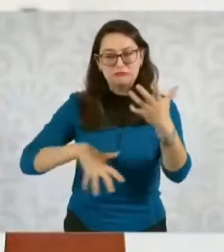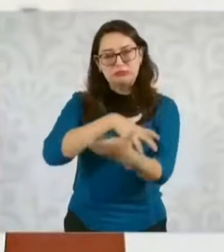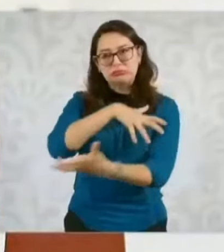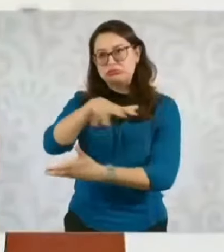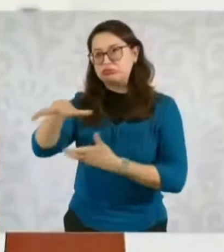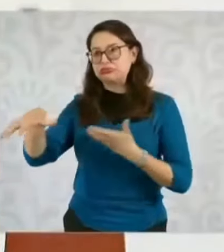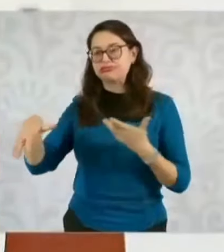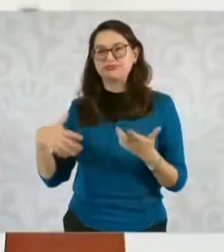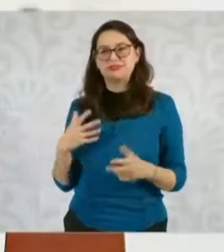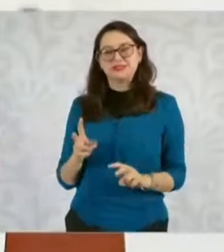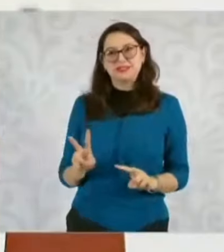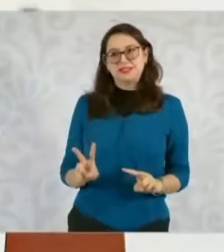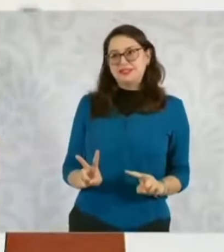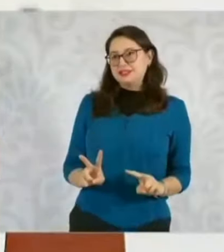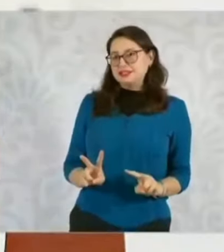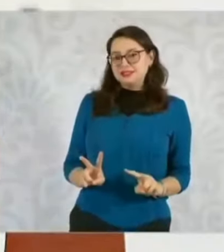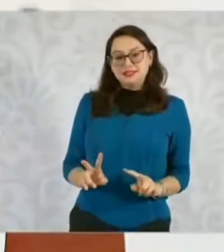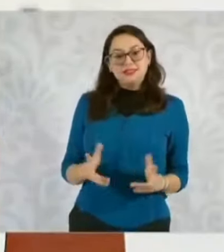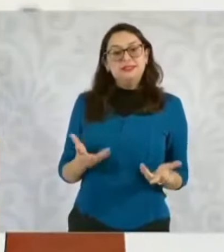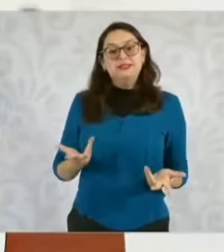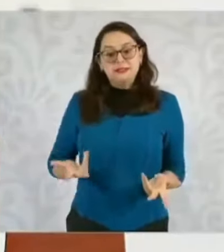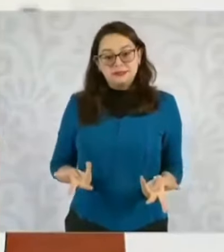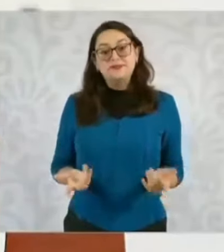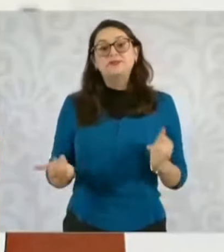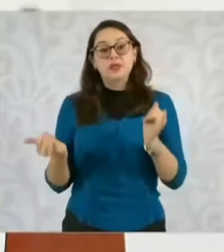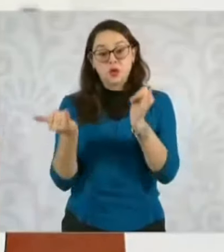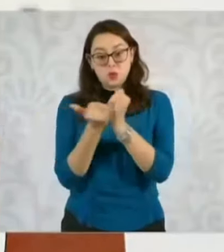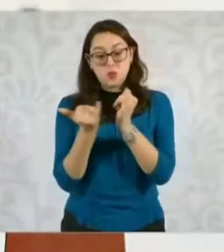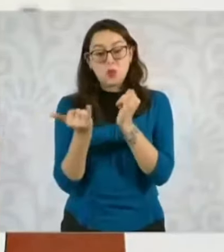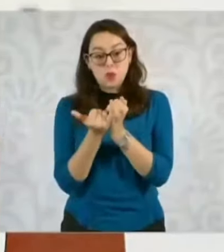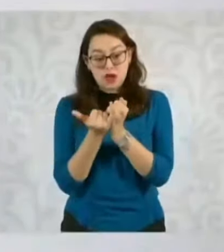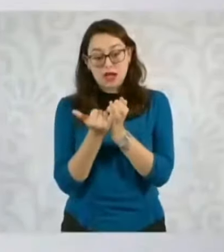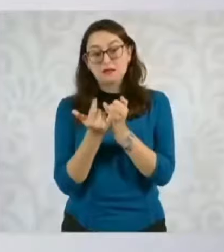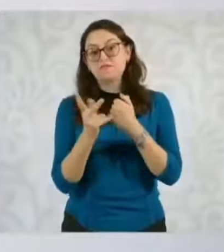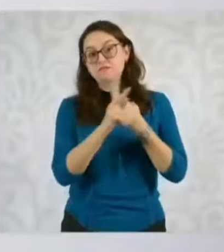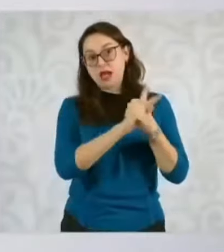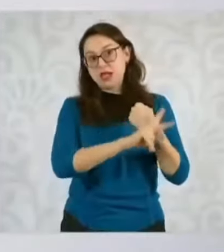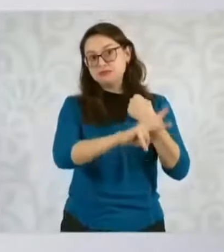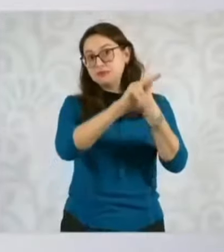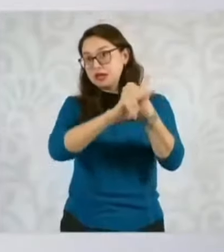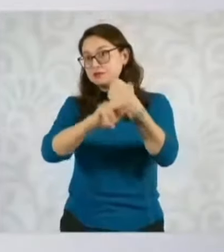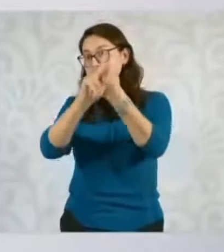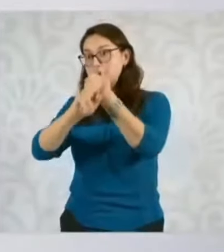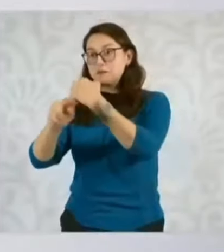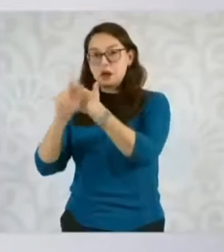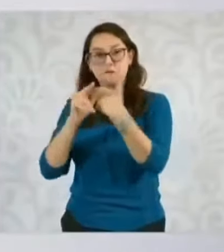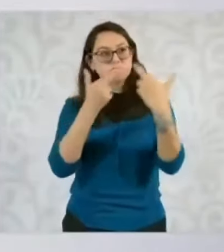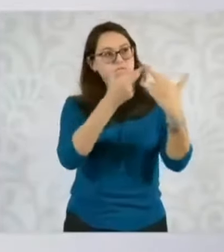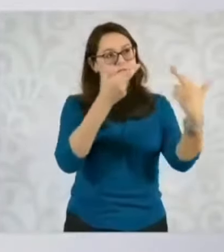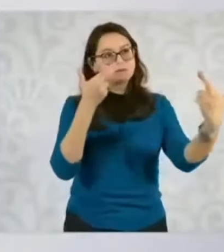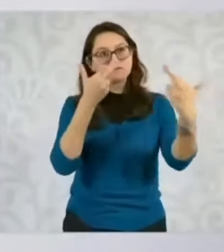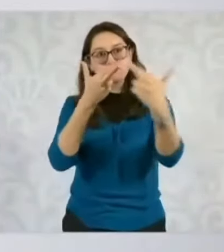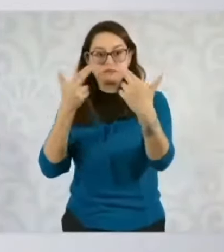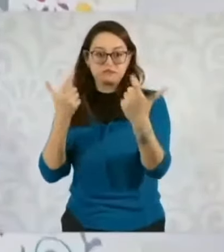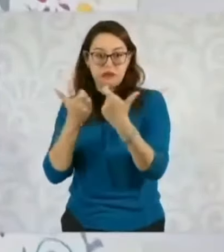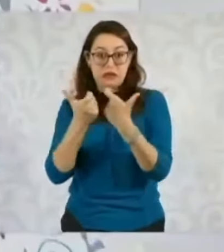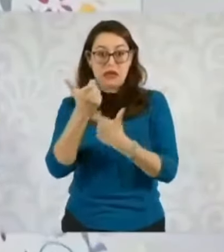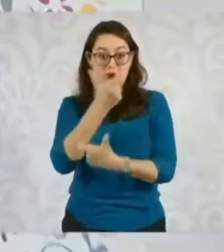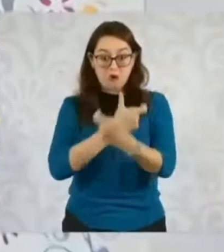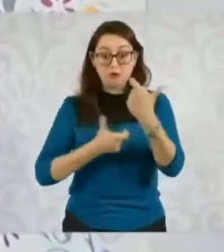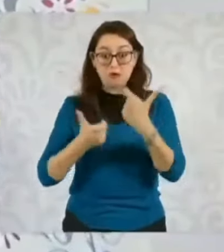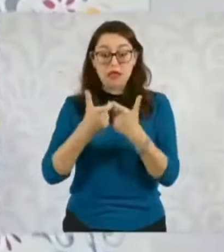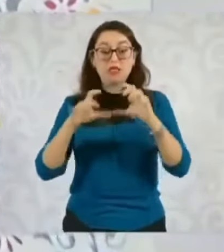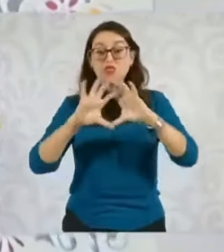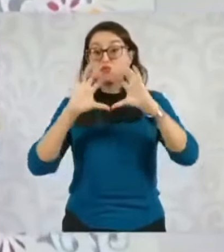Y al mismo tiempo con la relación que tiene México con todos los países y hoy como economía número 12